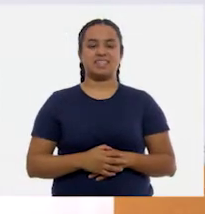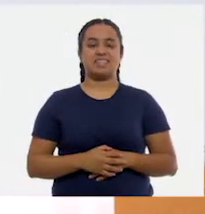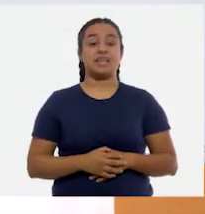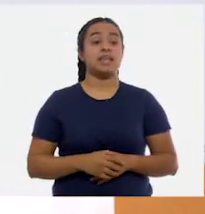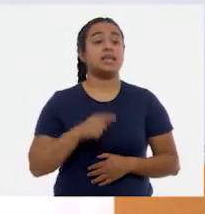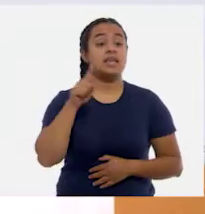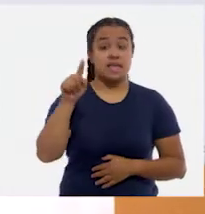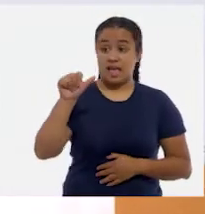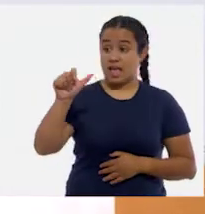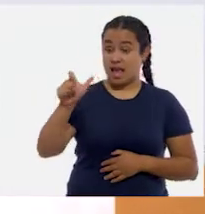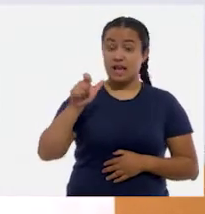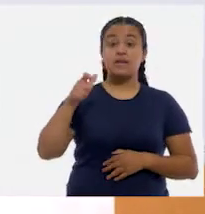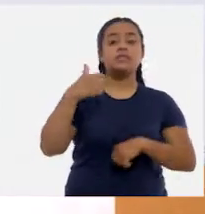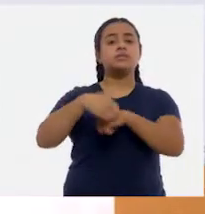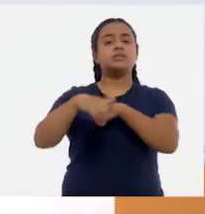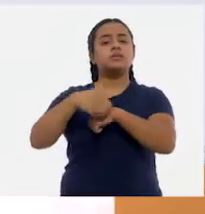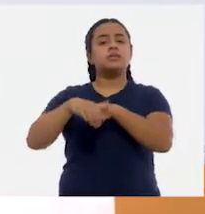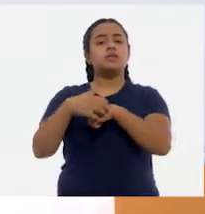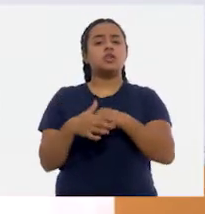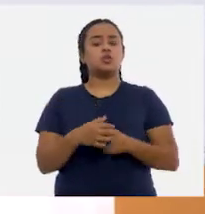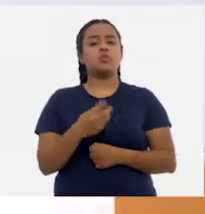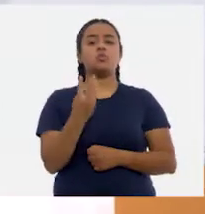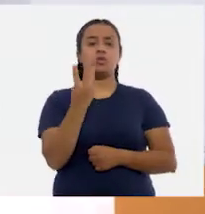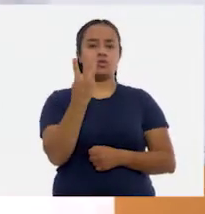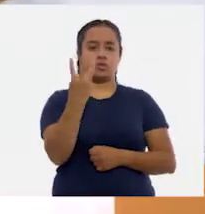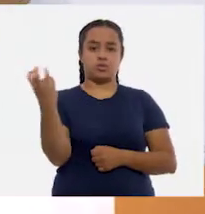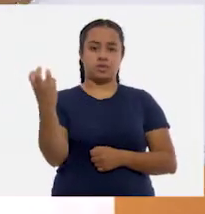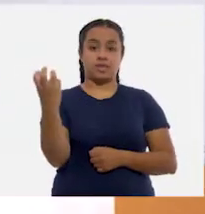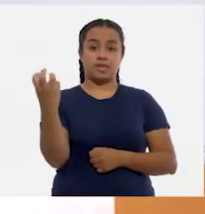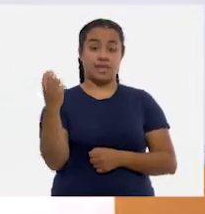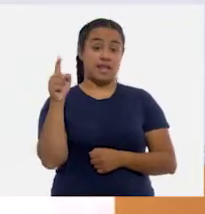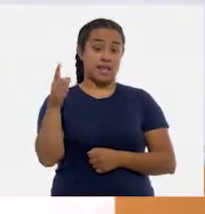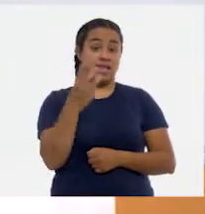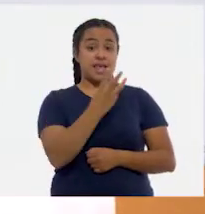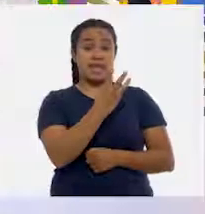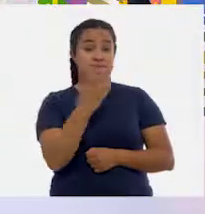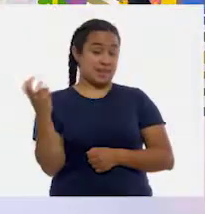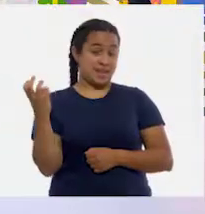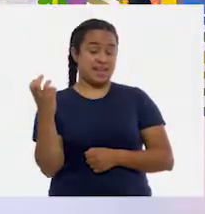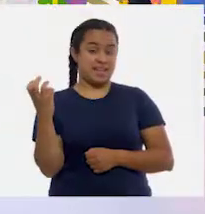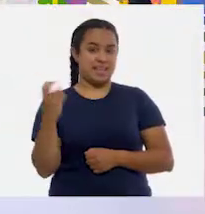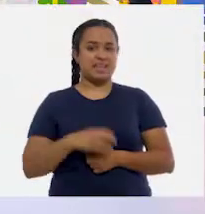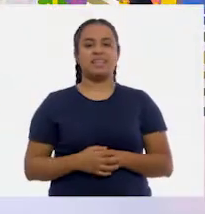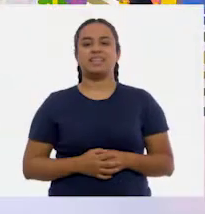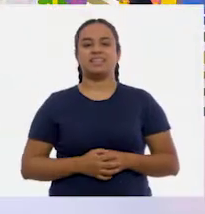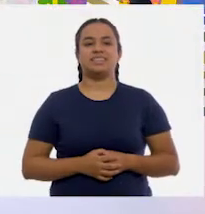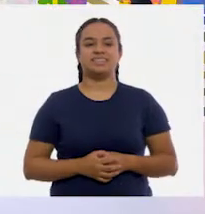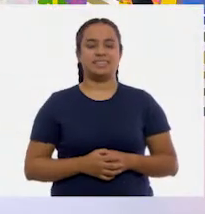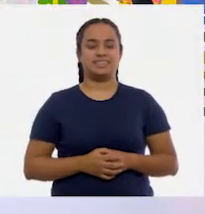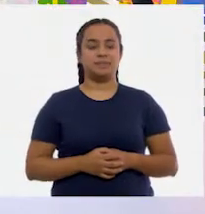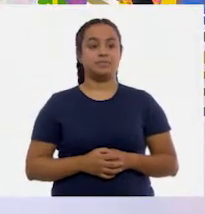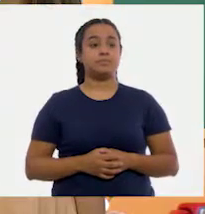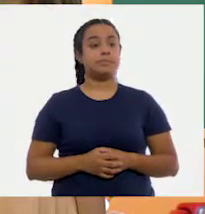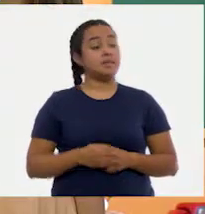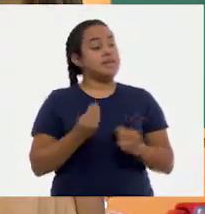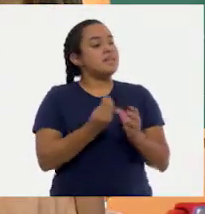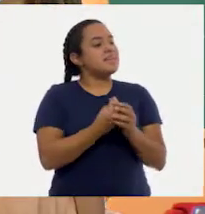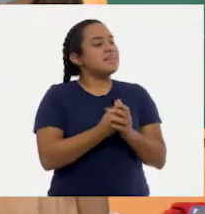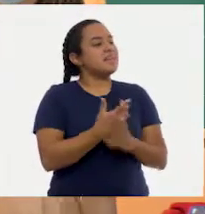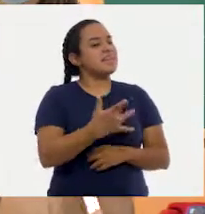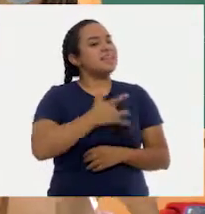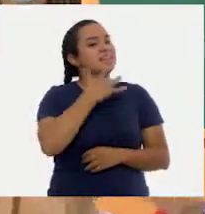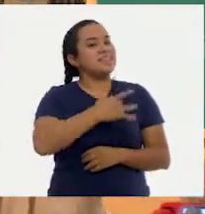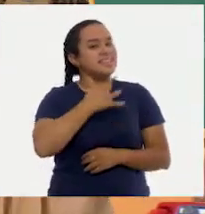Ale llegó fue el número trescientos. Trescientos. ¿Qué te pareció esta clase?